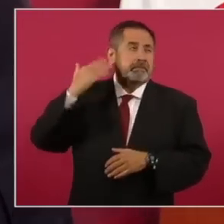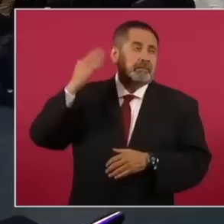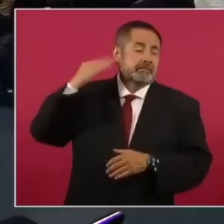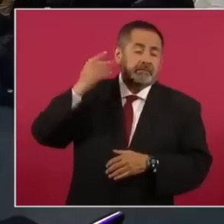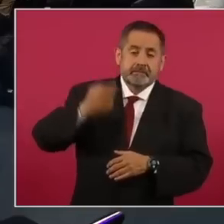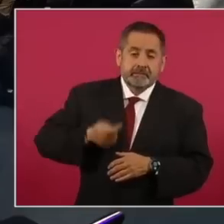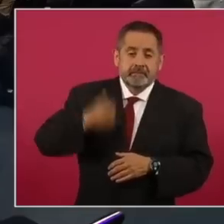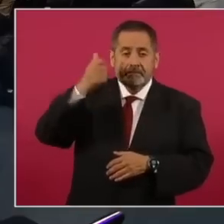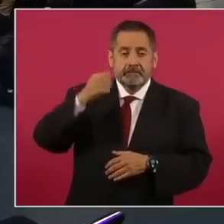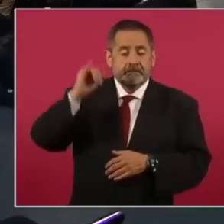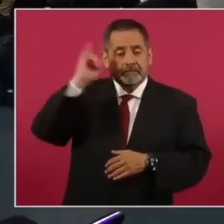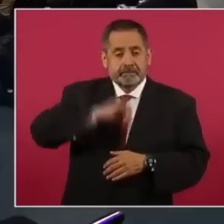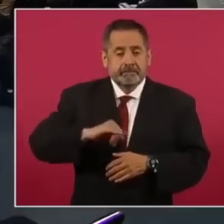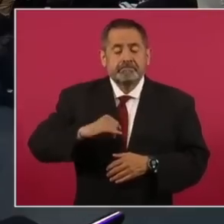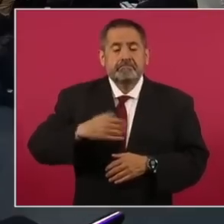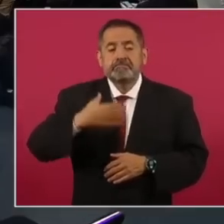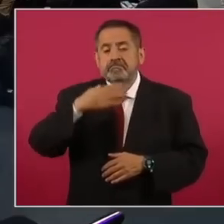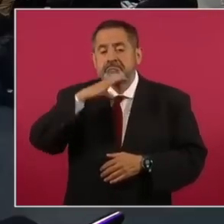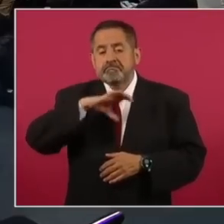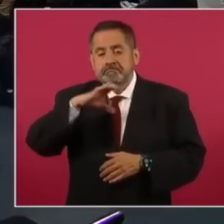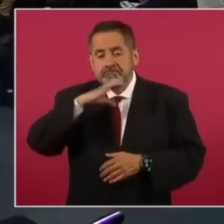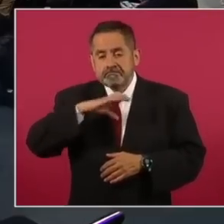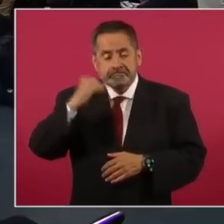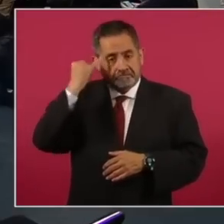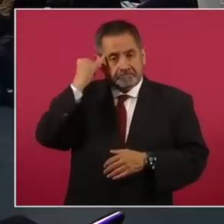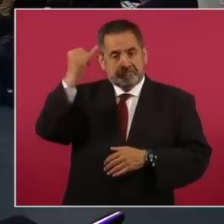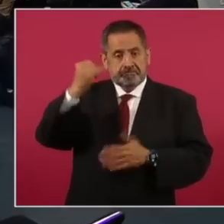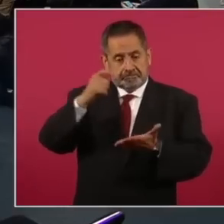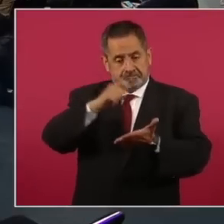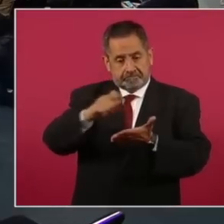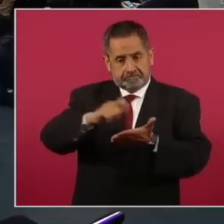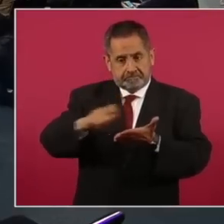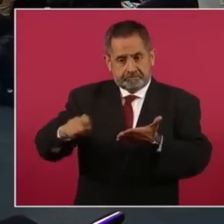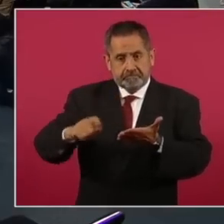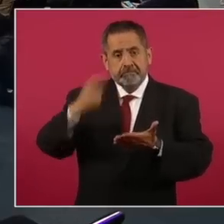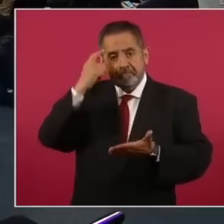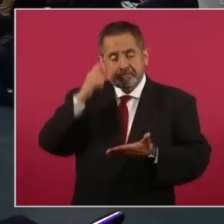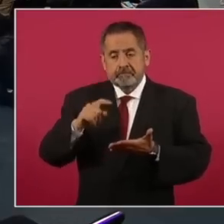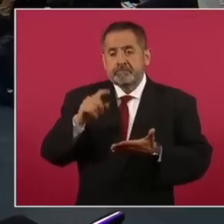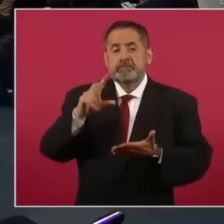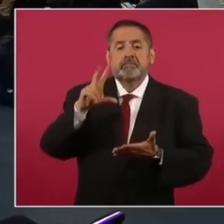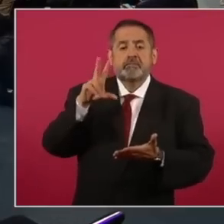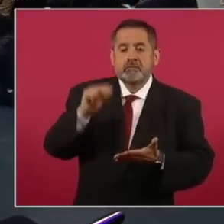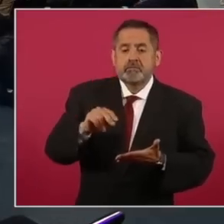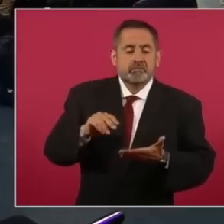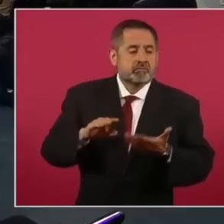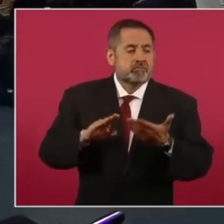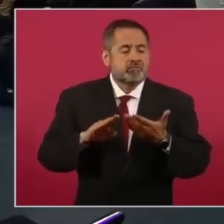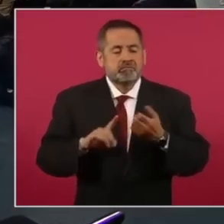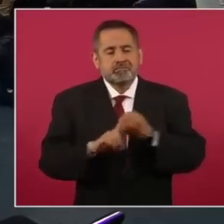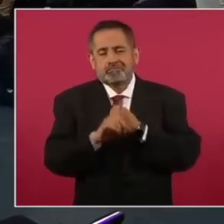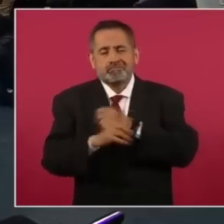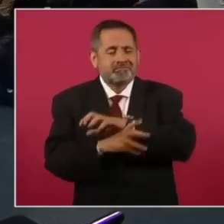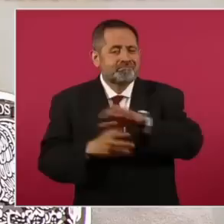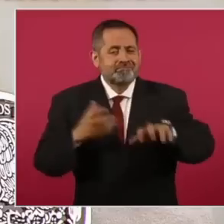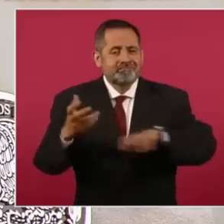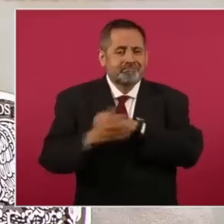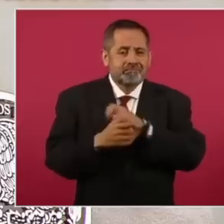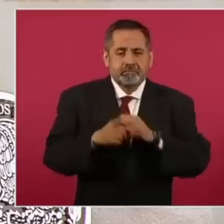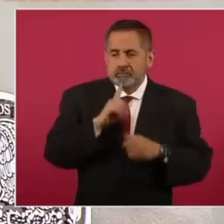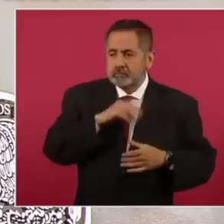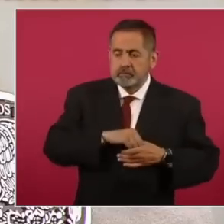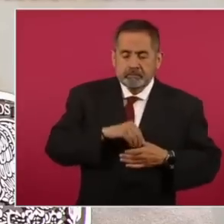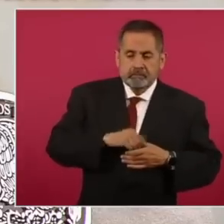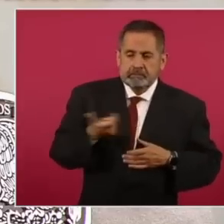Benustadio Carranza, planteó esa redacción para evitar el relajo que había de partidas